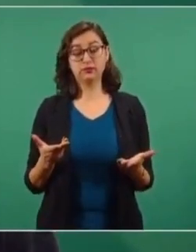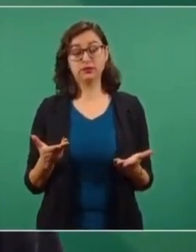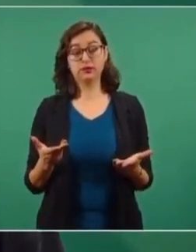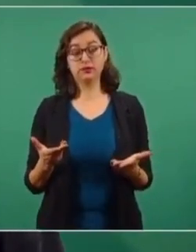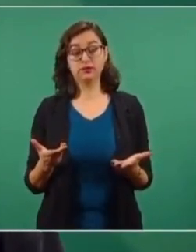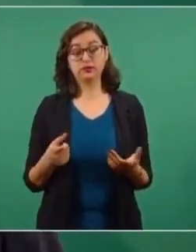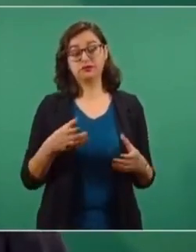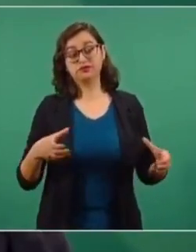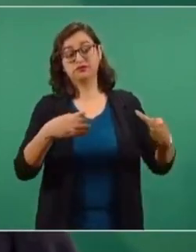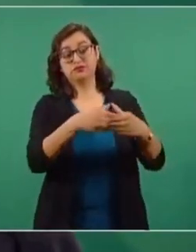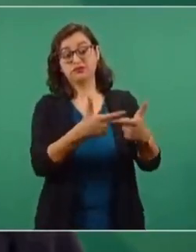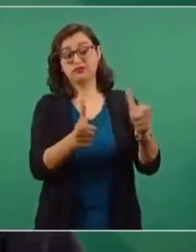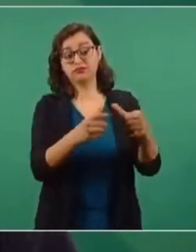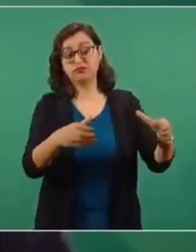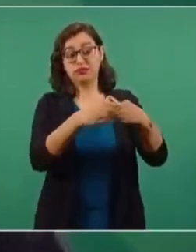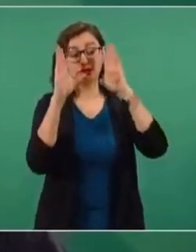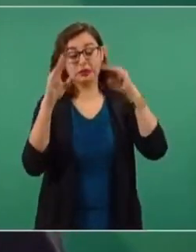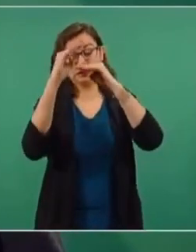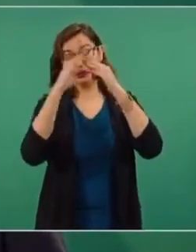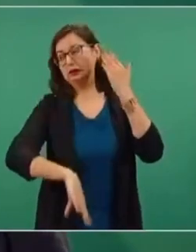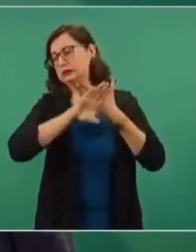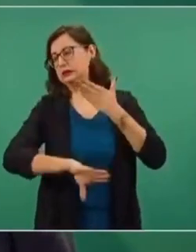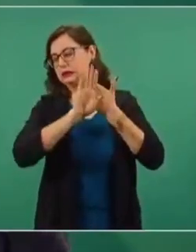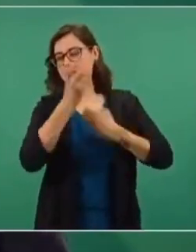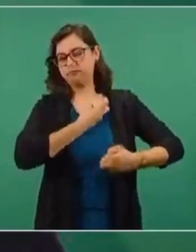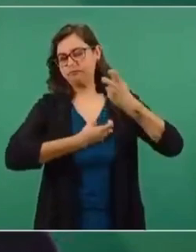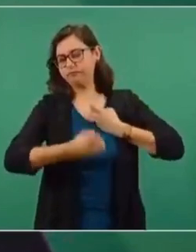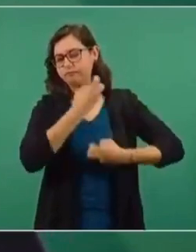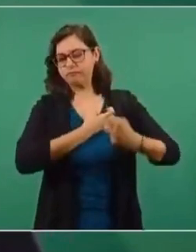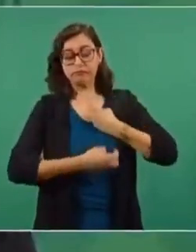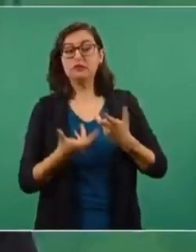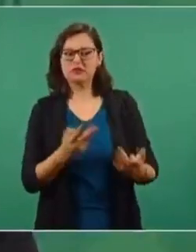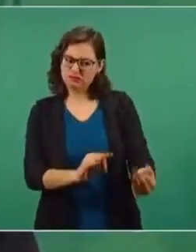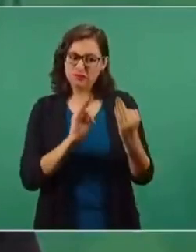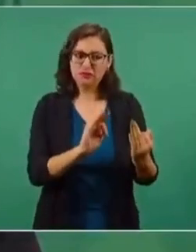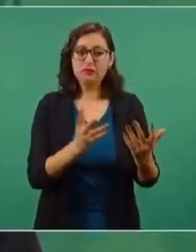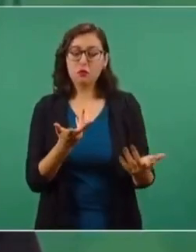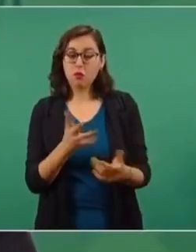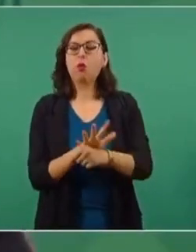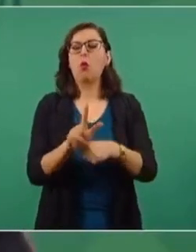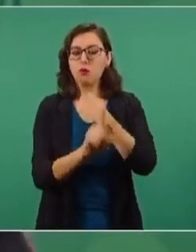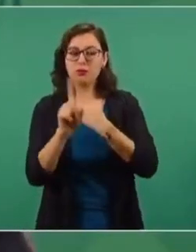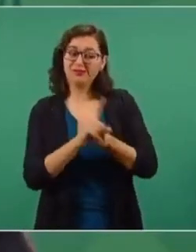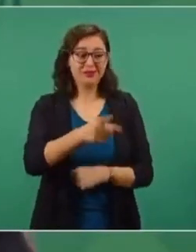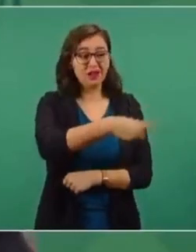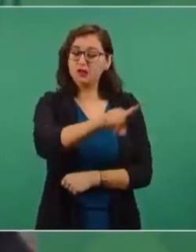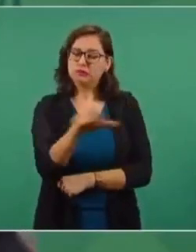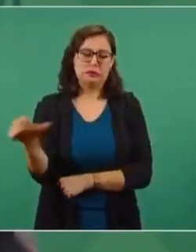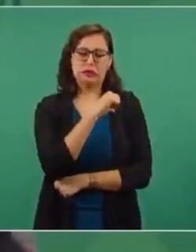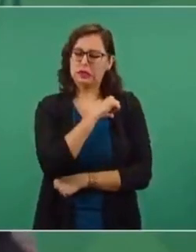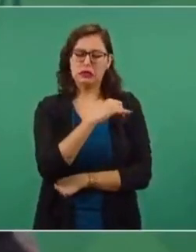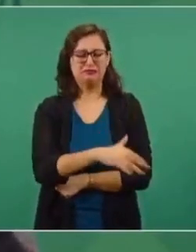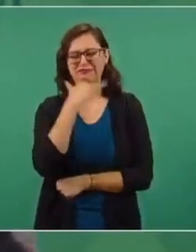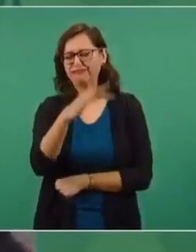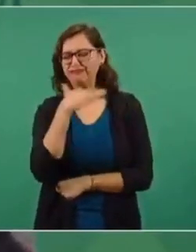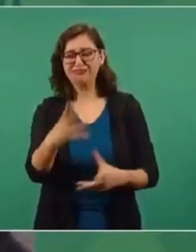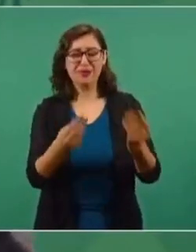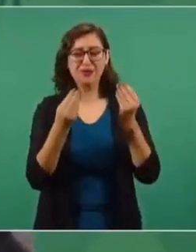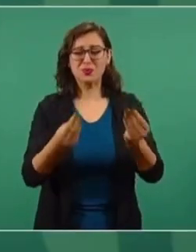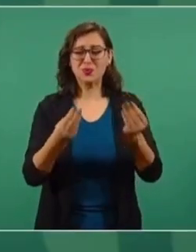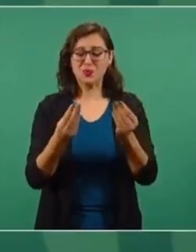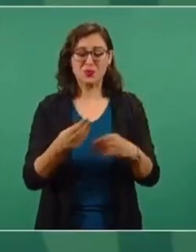nuestros adversarios conservadores porque son muy individualistas, muy egoístas y corruptos,